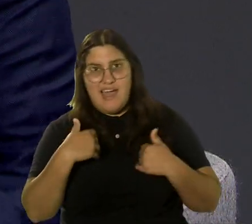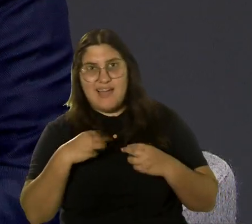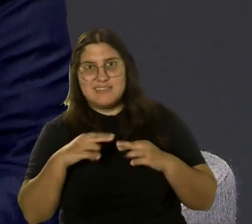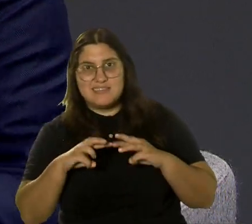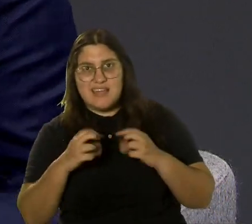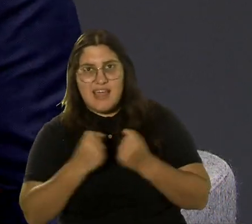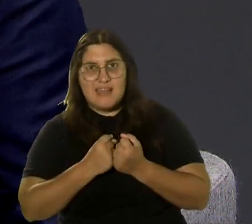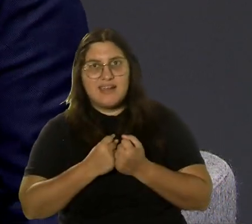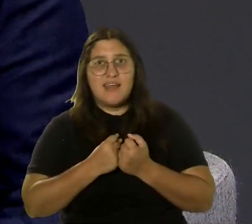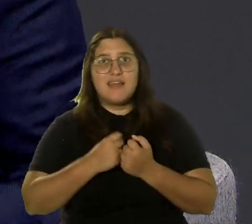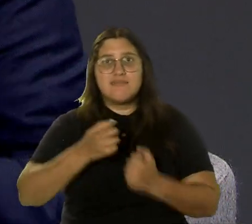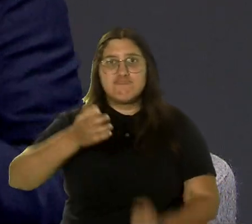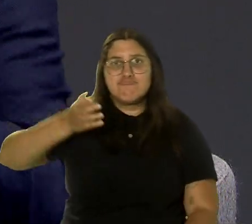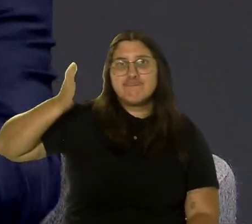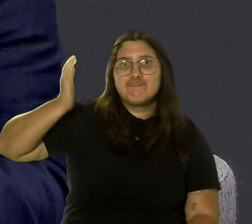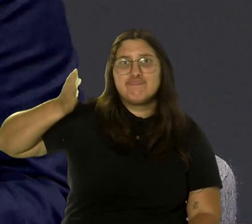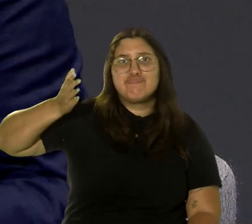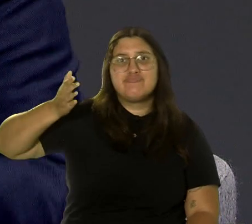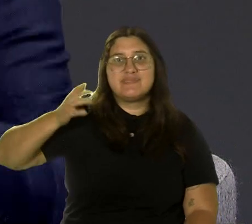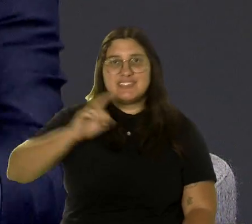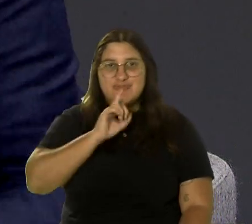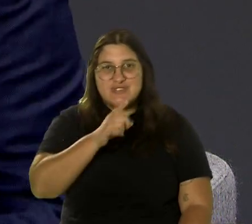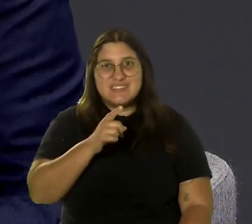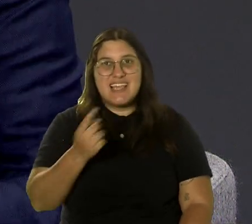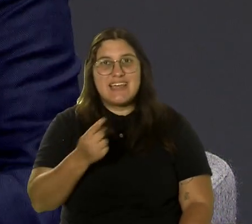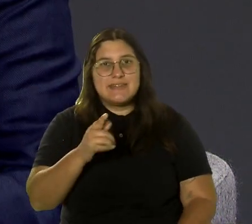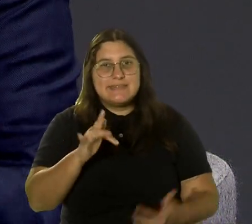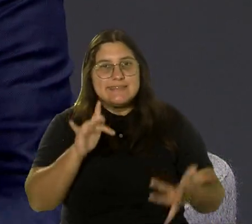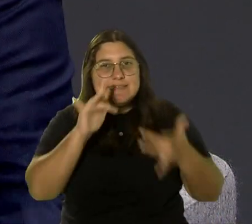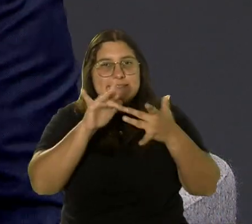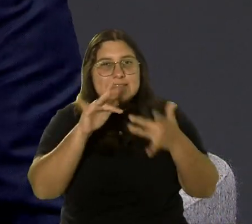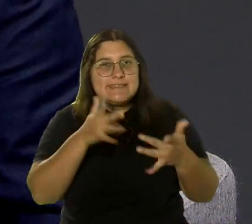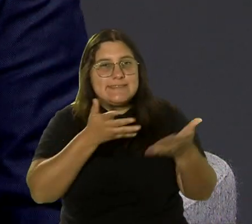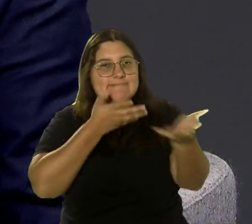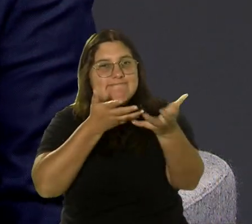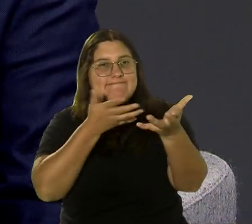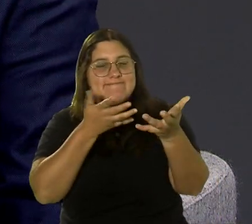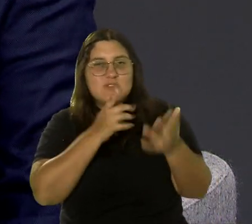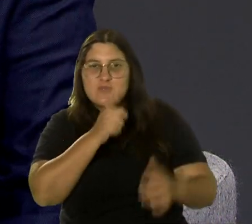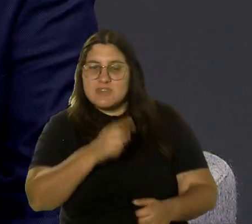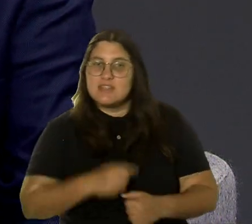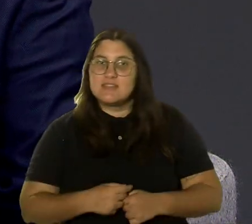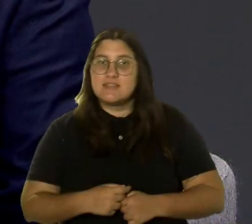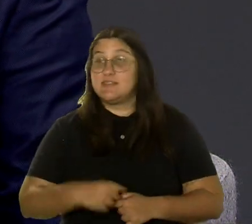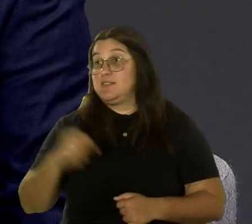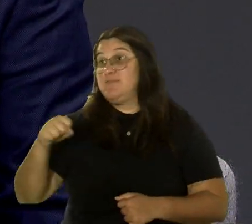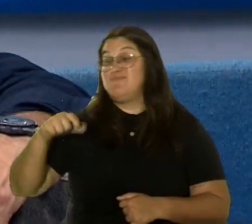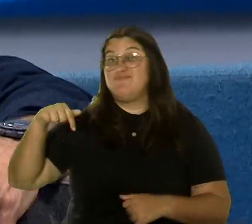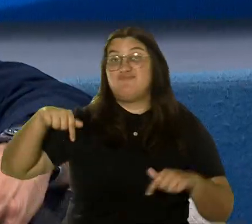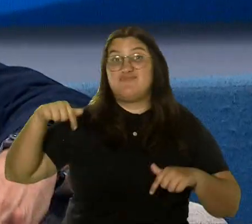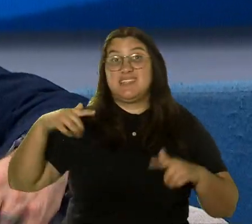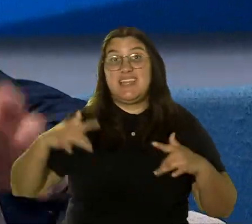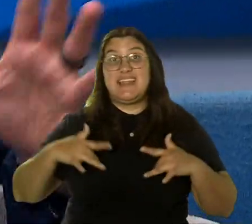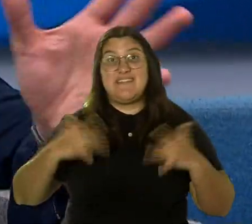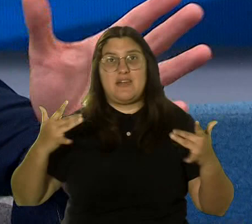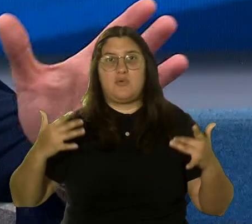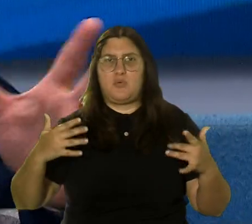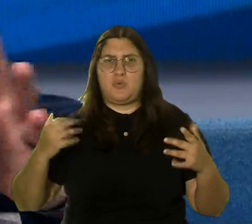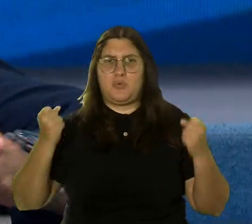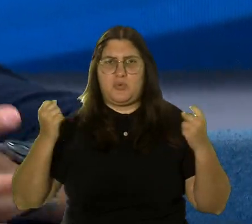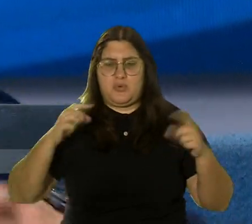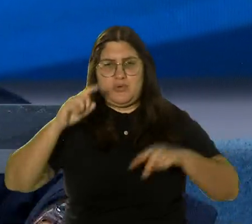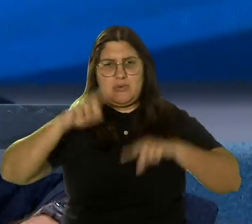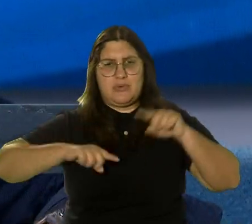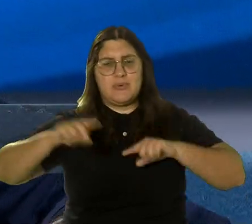talleres, conferencias, ese contacto uno a uno que se necesita. Sí, este es un evento multidisciplinario